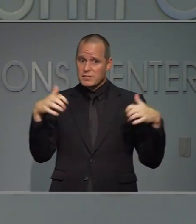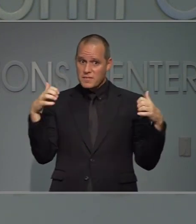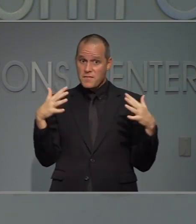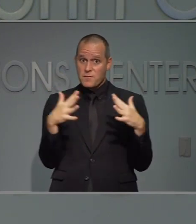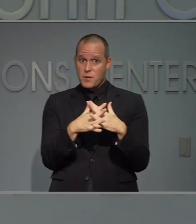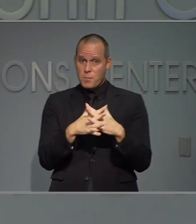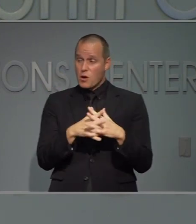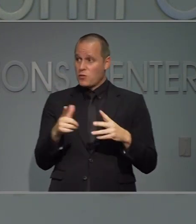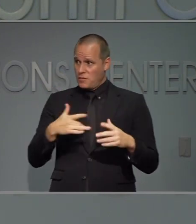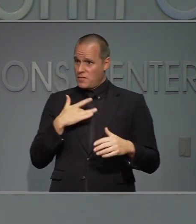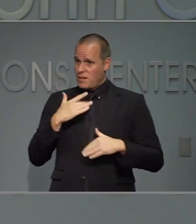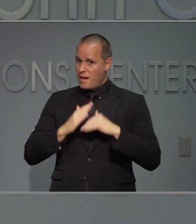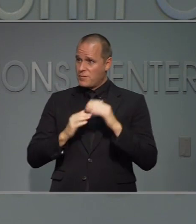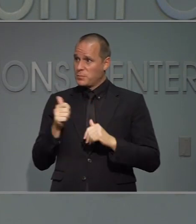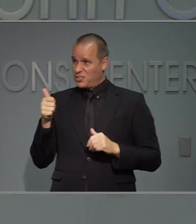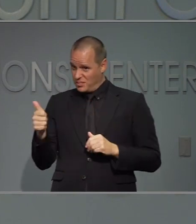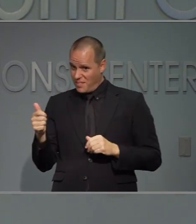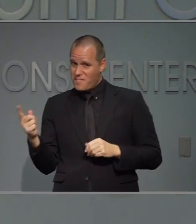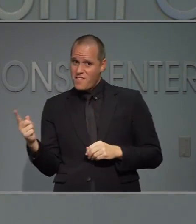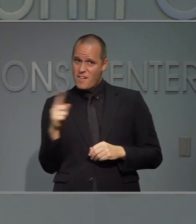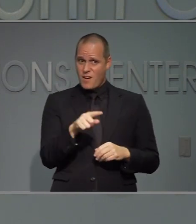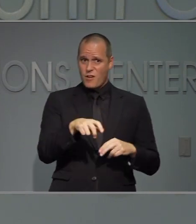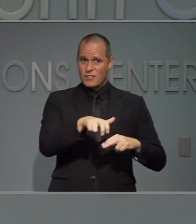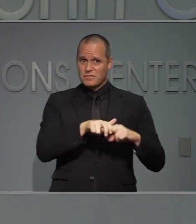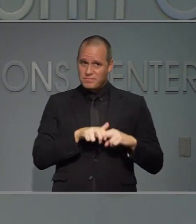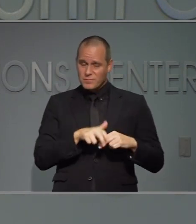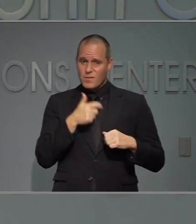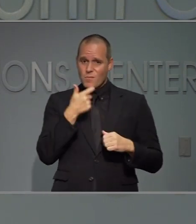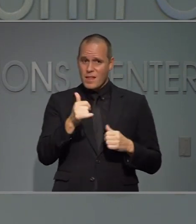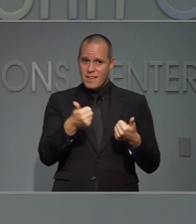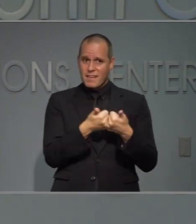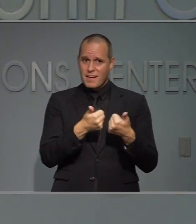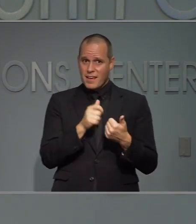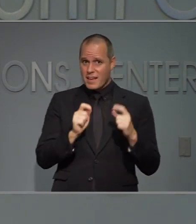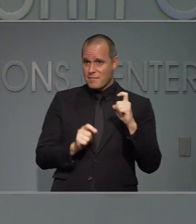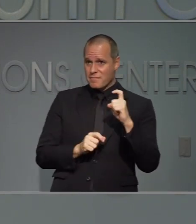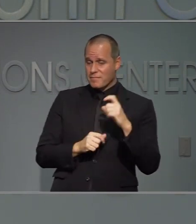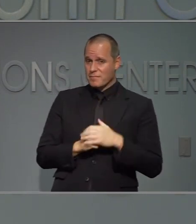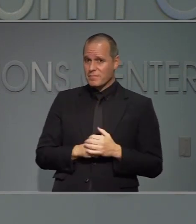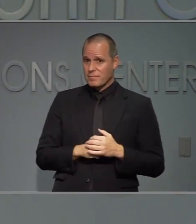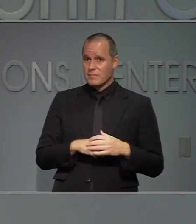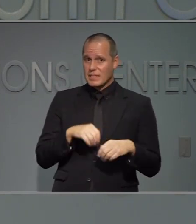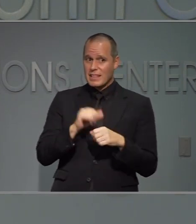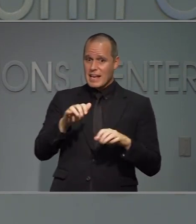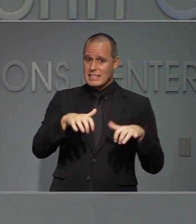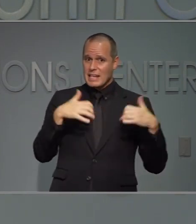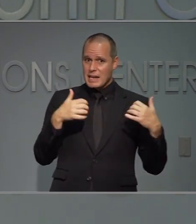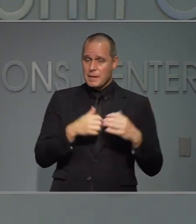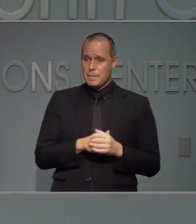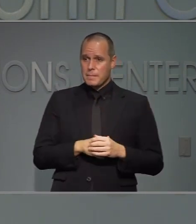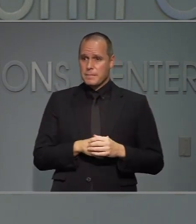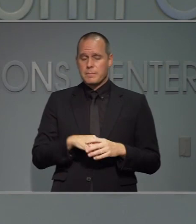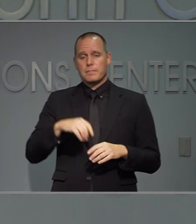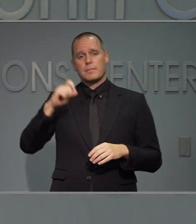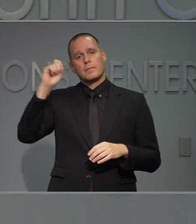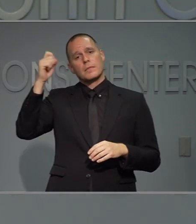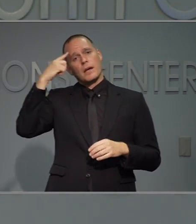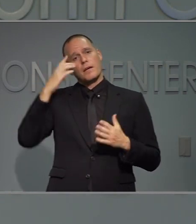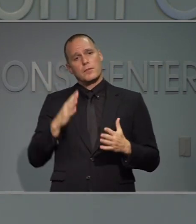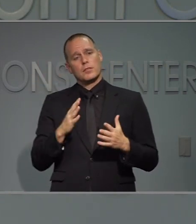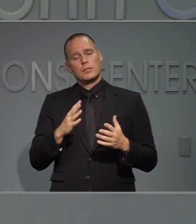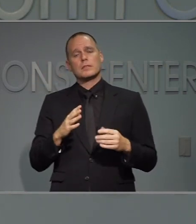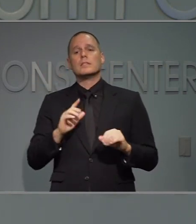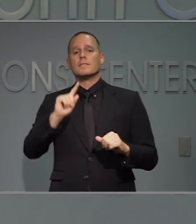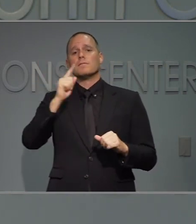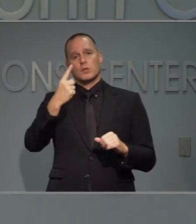familia a un partido de fútbol americano en respuesta primero vamos a ver qué tipo de plan ellos